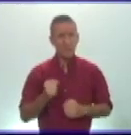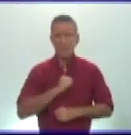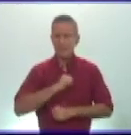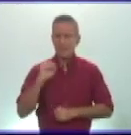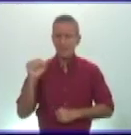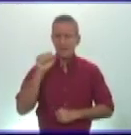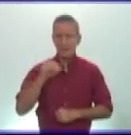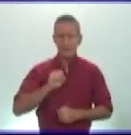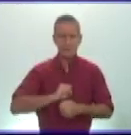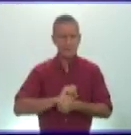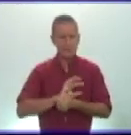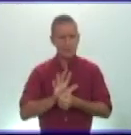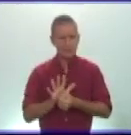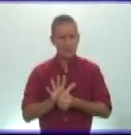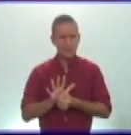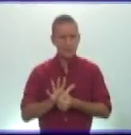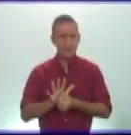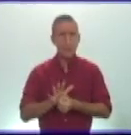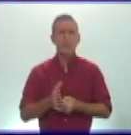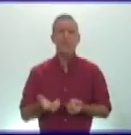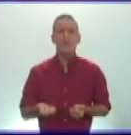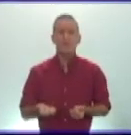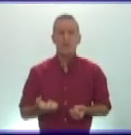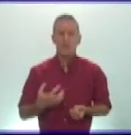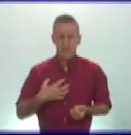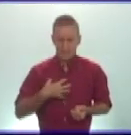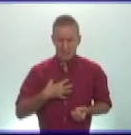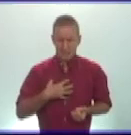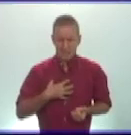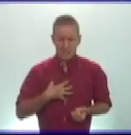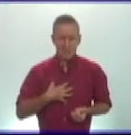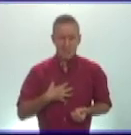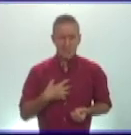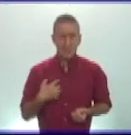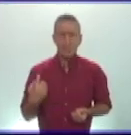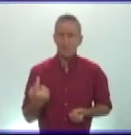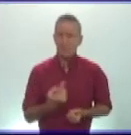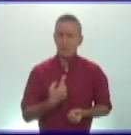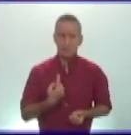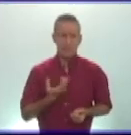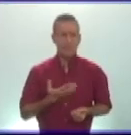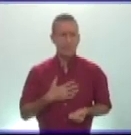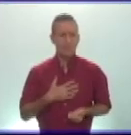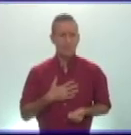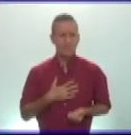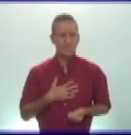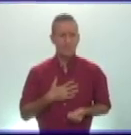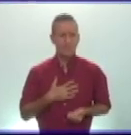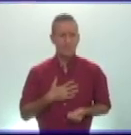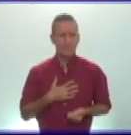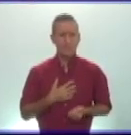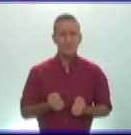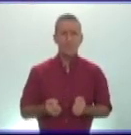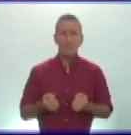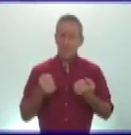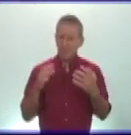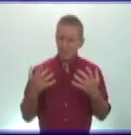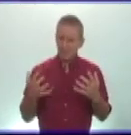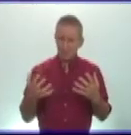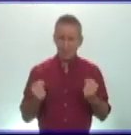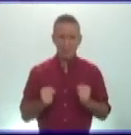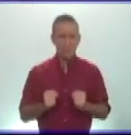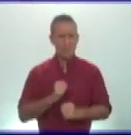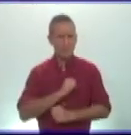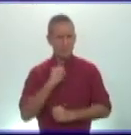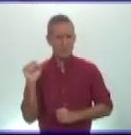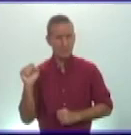de esta pandemia está en nuestras manos hagamos de estas medidas muchachos un modo de actuación seamos consecuente con ellos está en nuestras manos pues vencer o